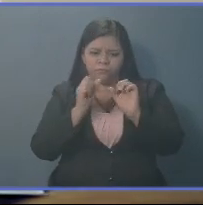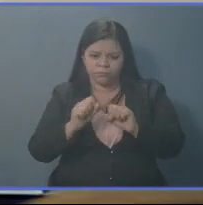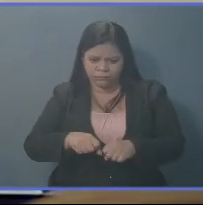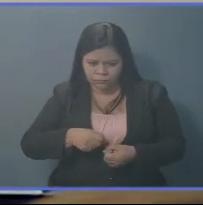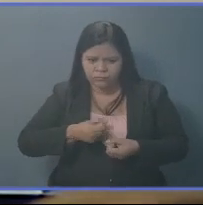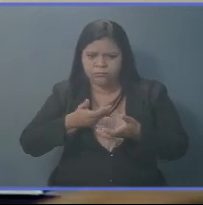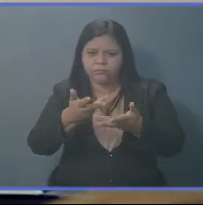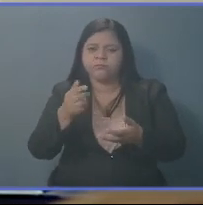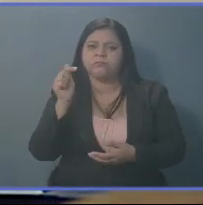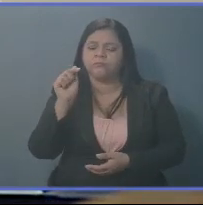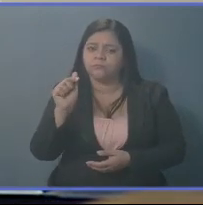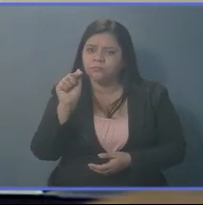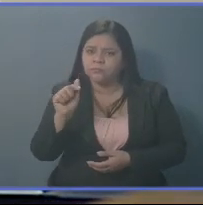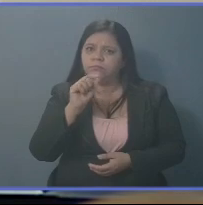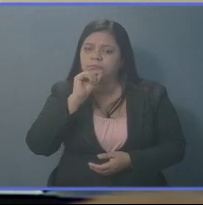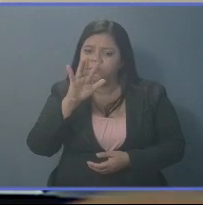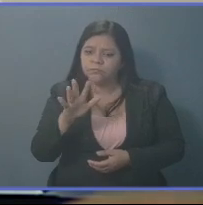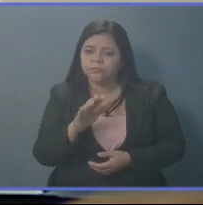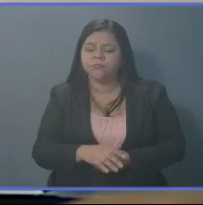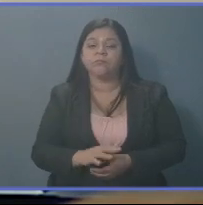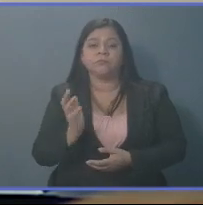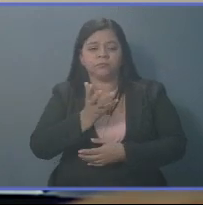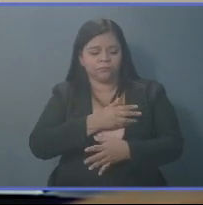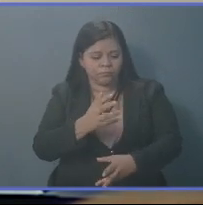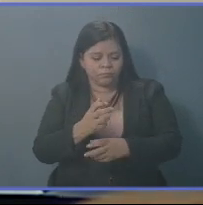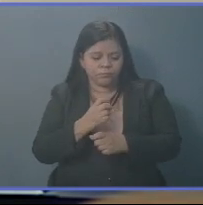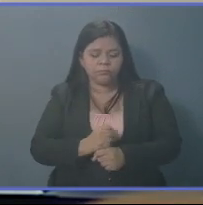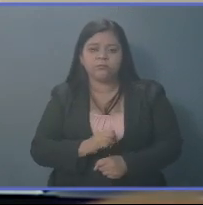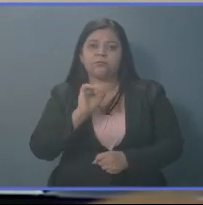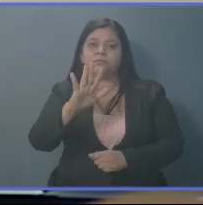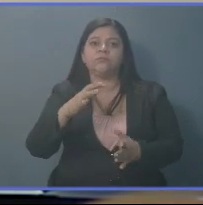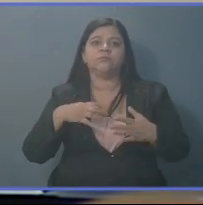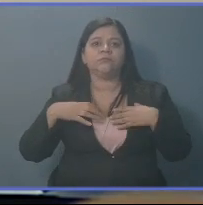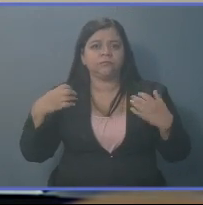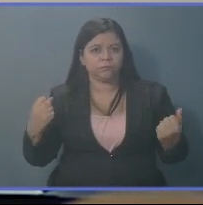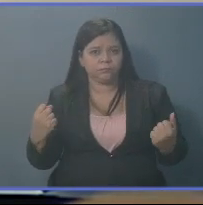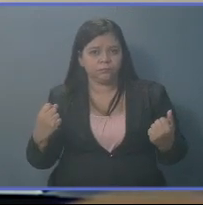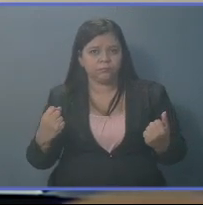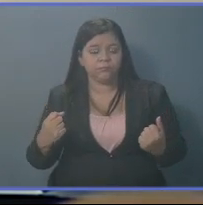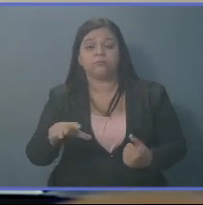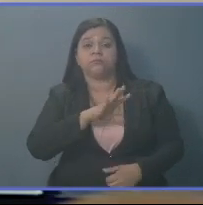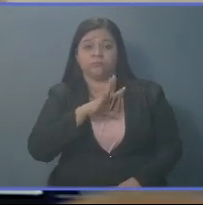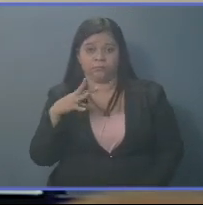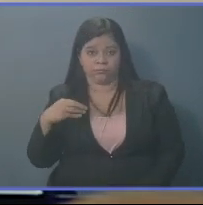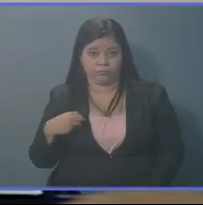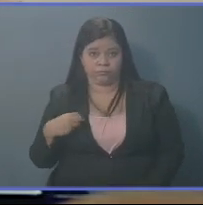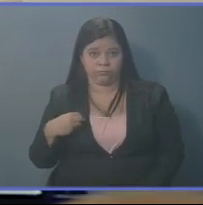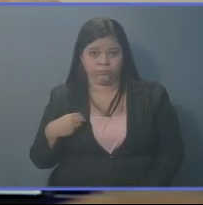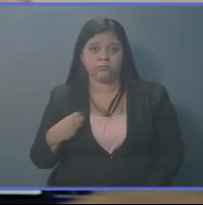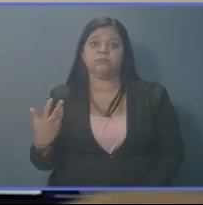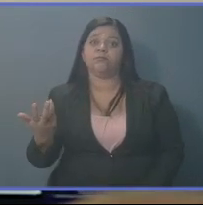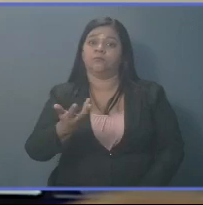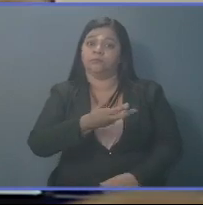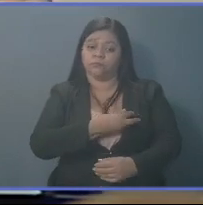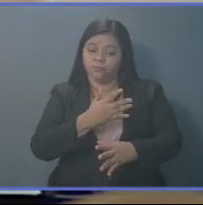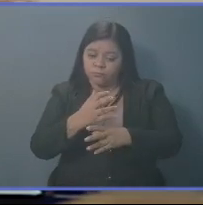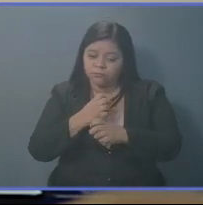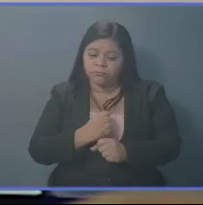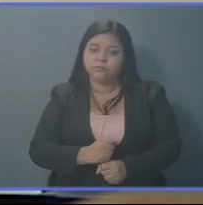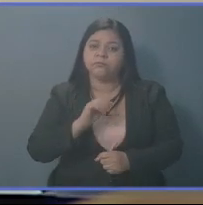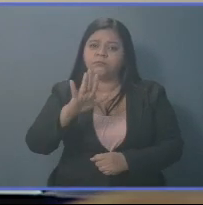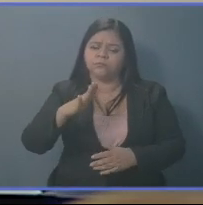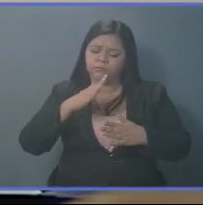ve que estamos garantizando su salud y la de su familia. Estamos garantizando su